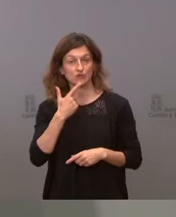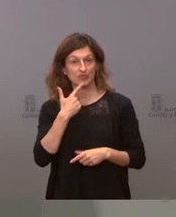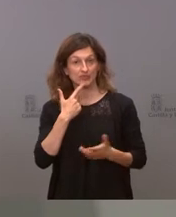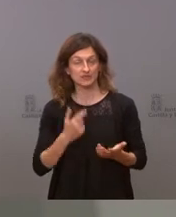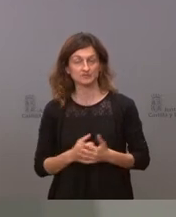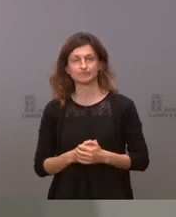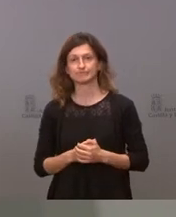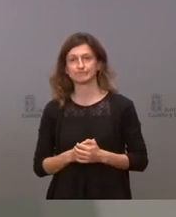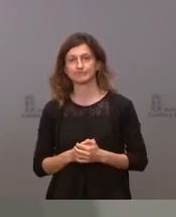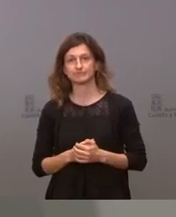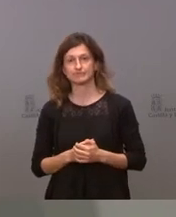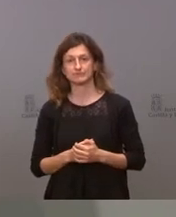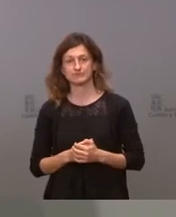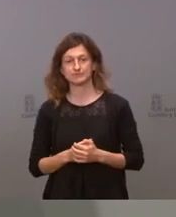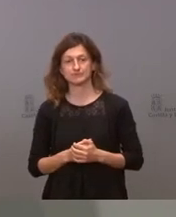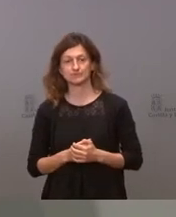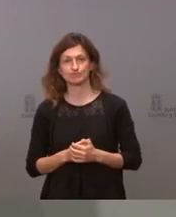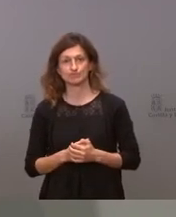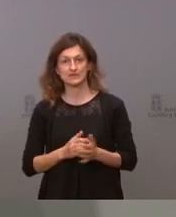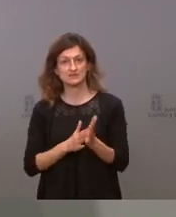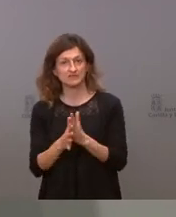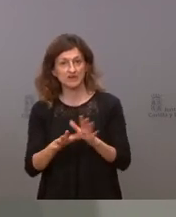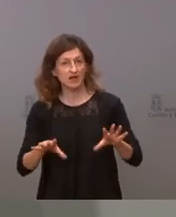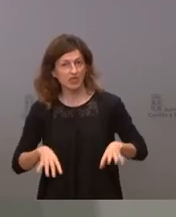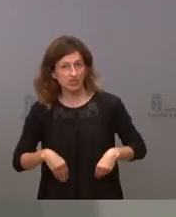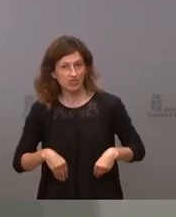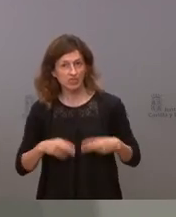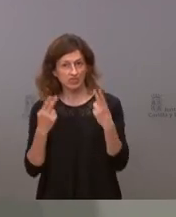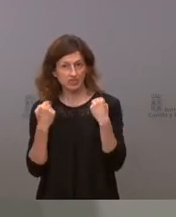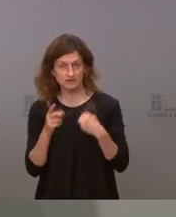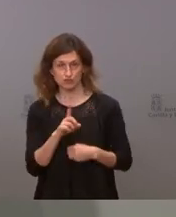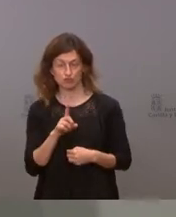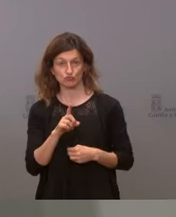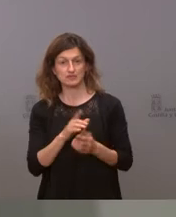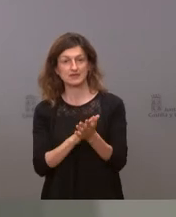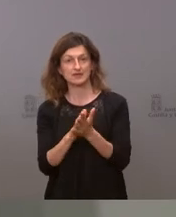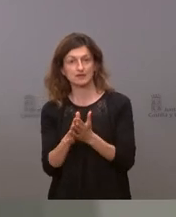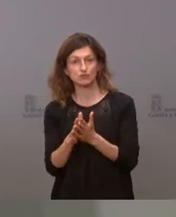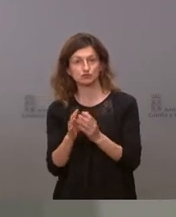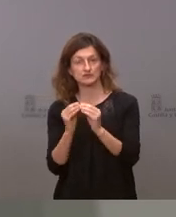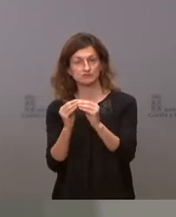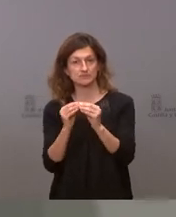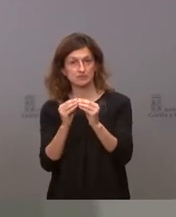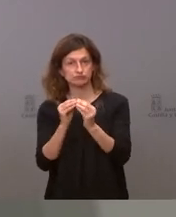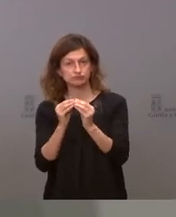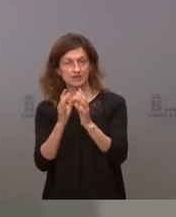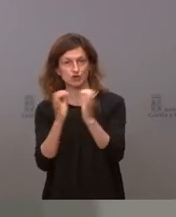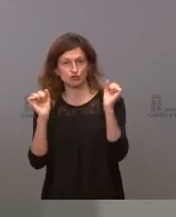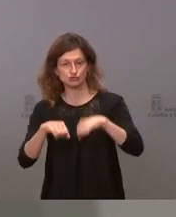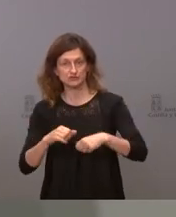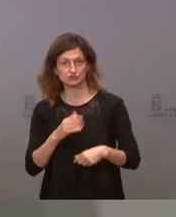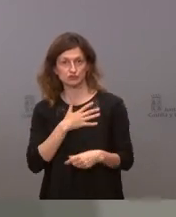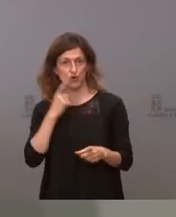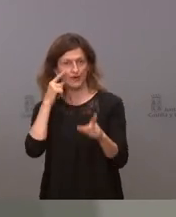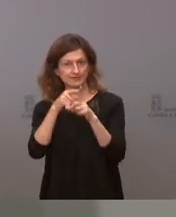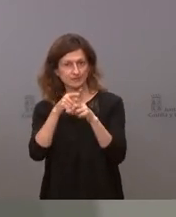que seamos sumisos intentamos generar el consenso y nuestra intención es